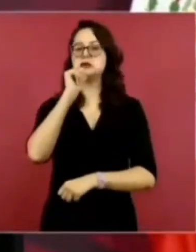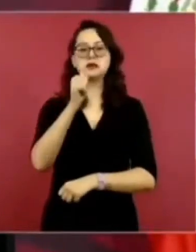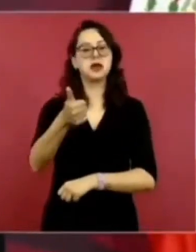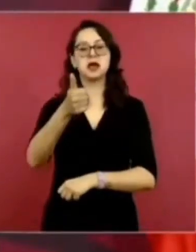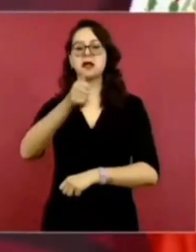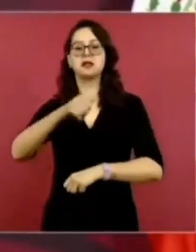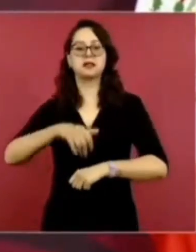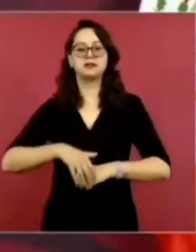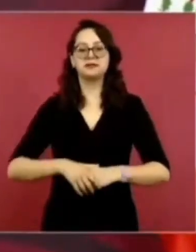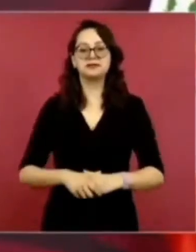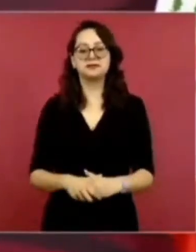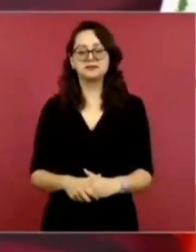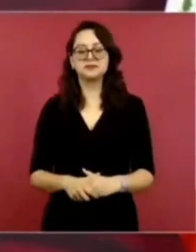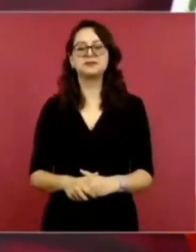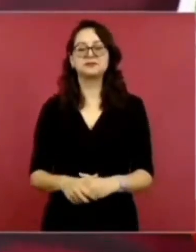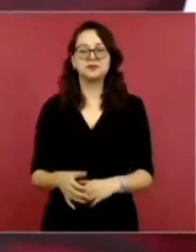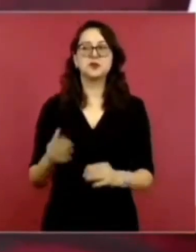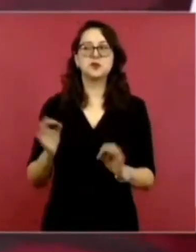muy bien pues ¿no?